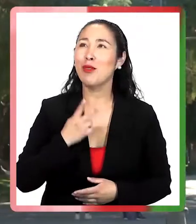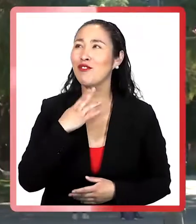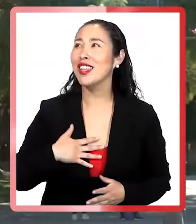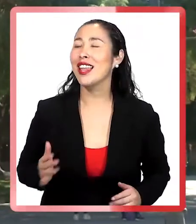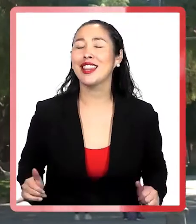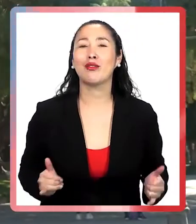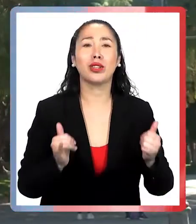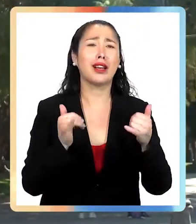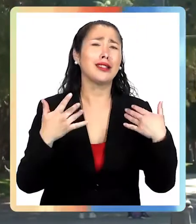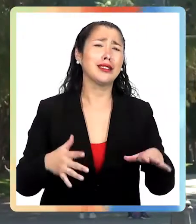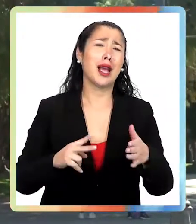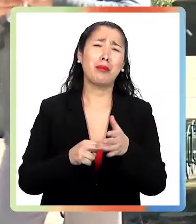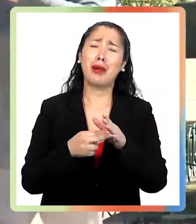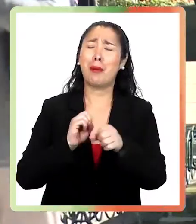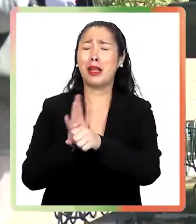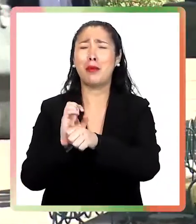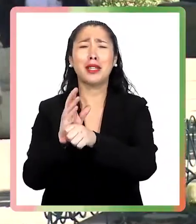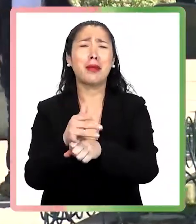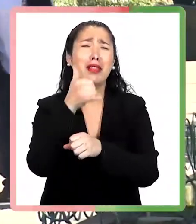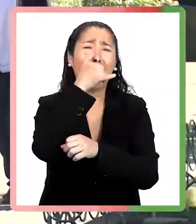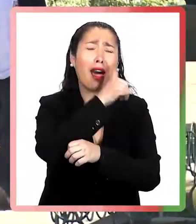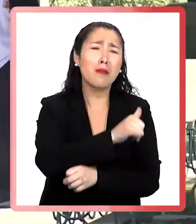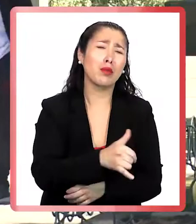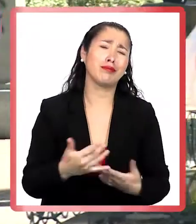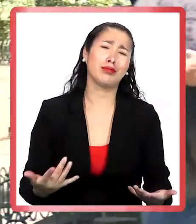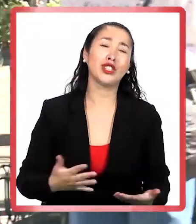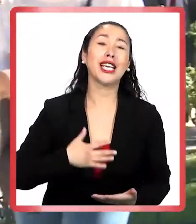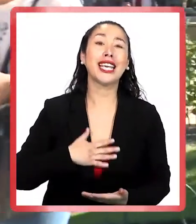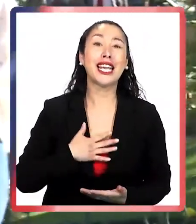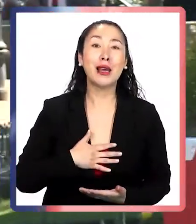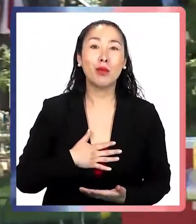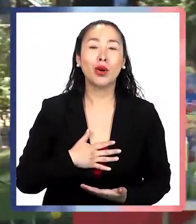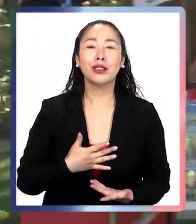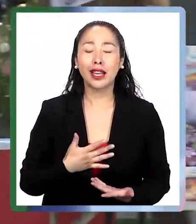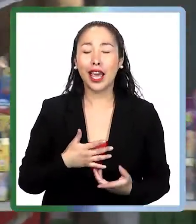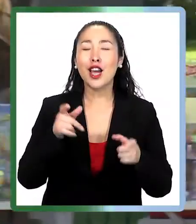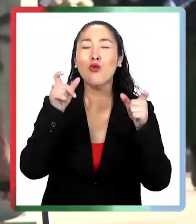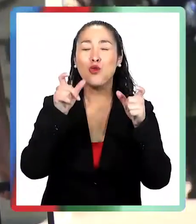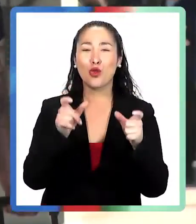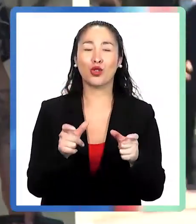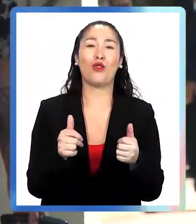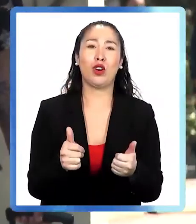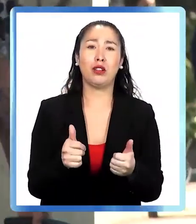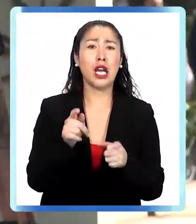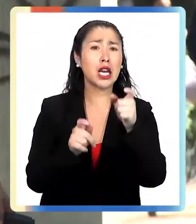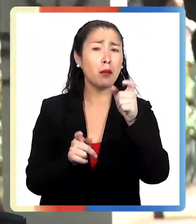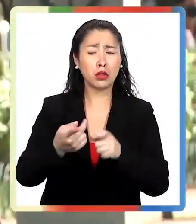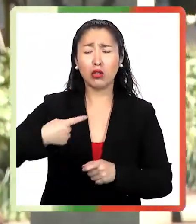queremos disfrutar la vida, ya hemos estado con demasiada pandemia, demasiado tiempo y queremos que por lo menos esté bajo buen control y